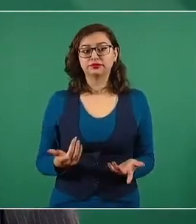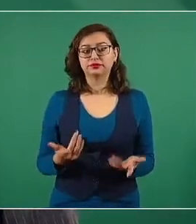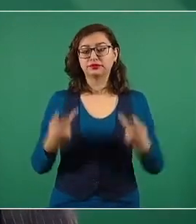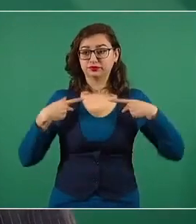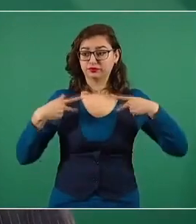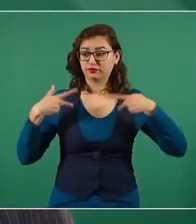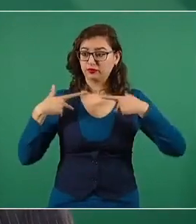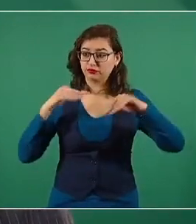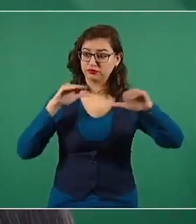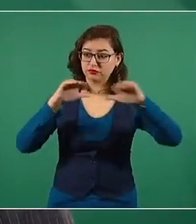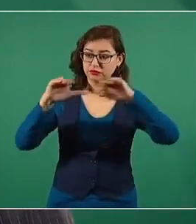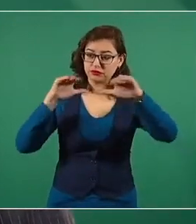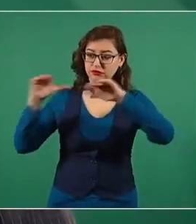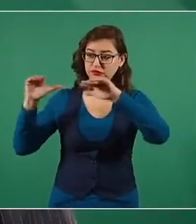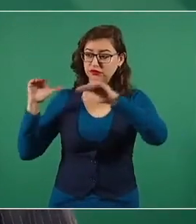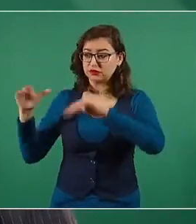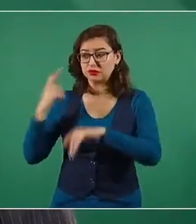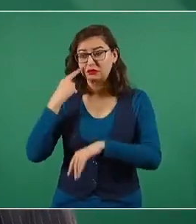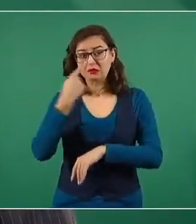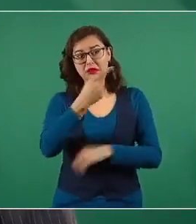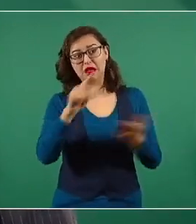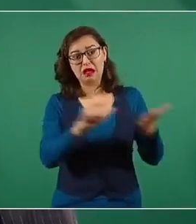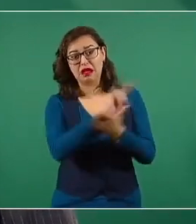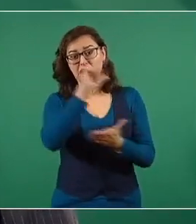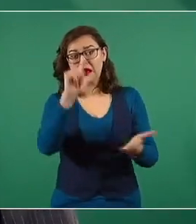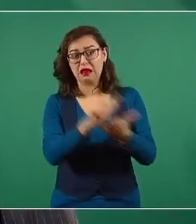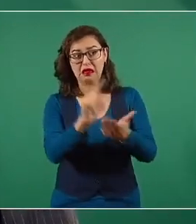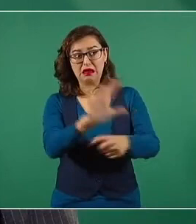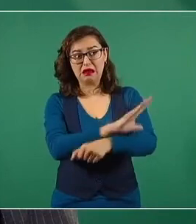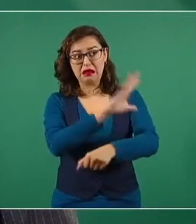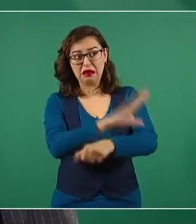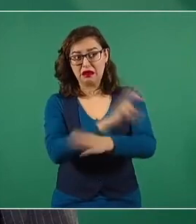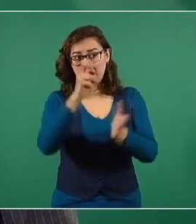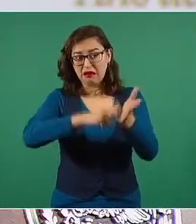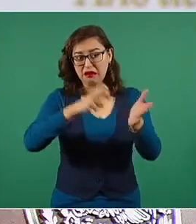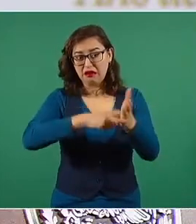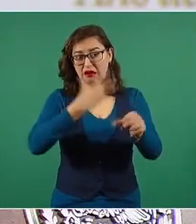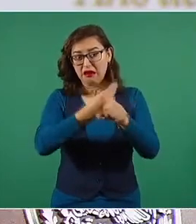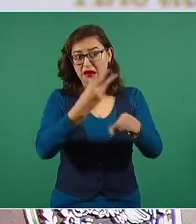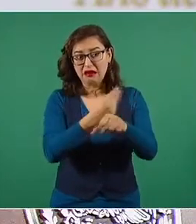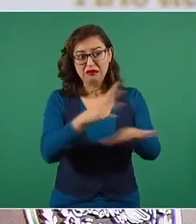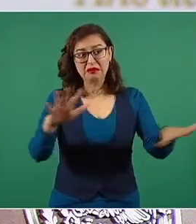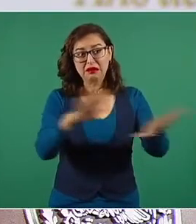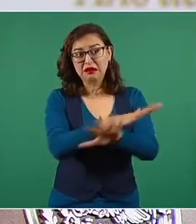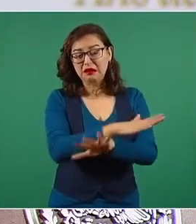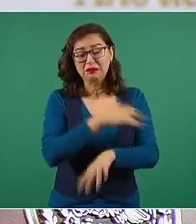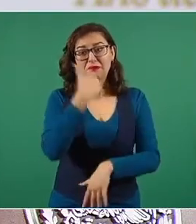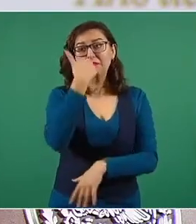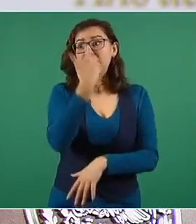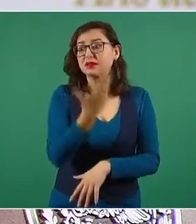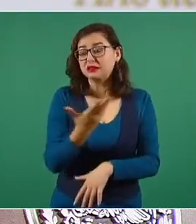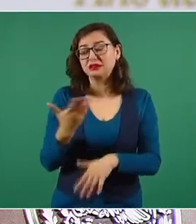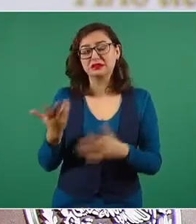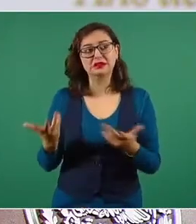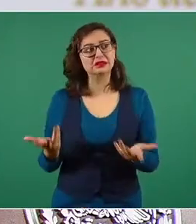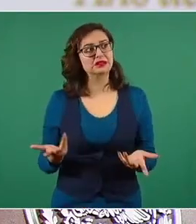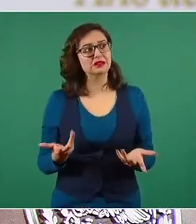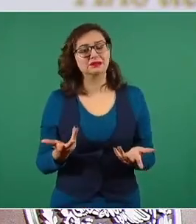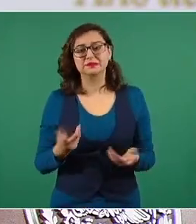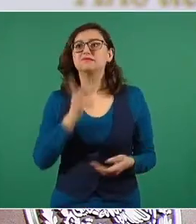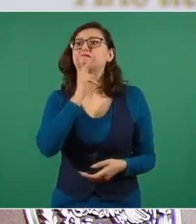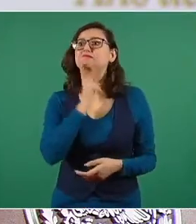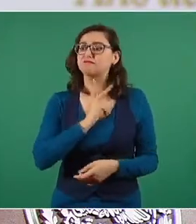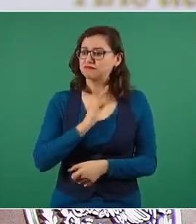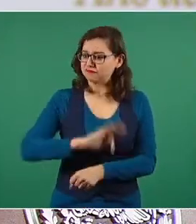energética, porque era la defensa del